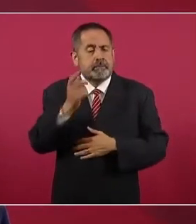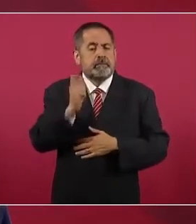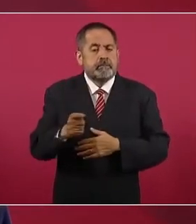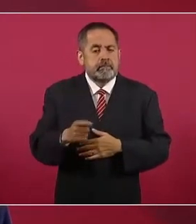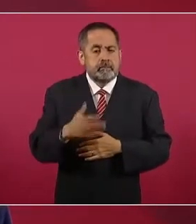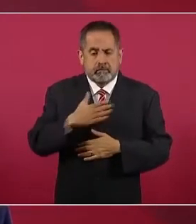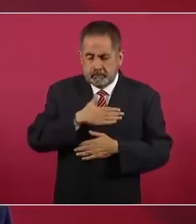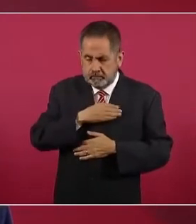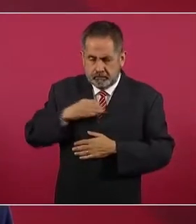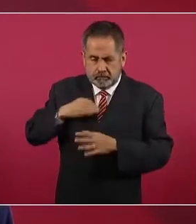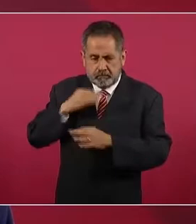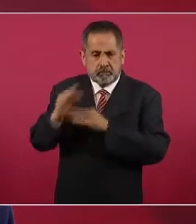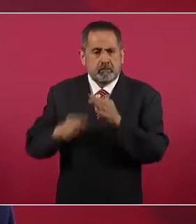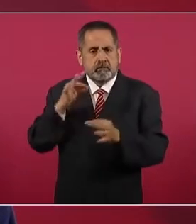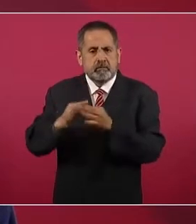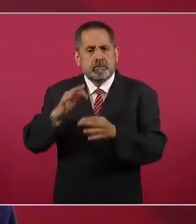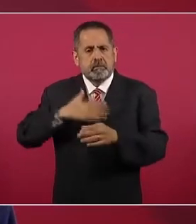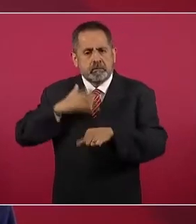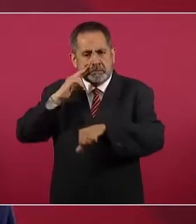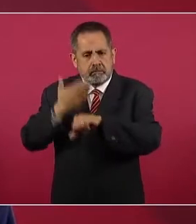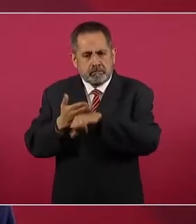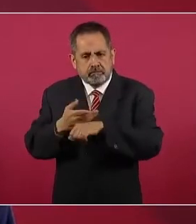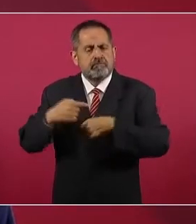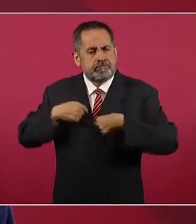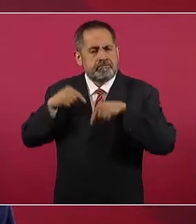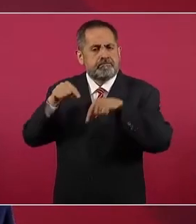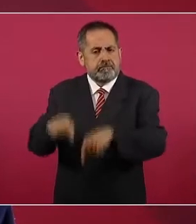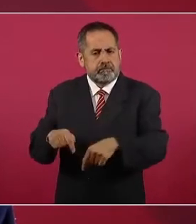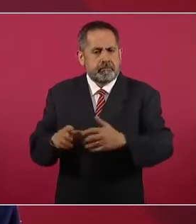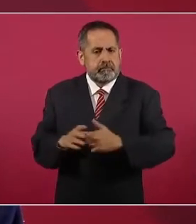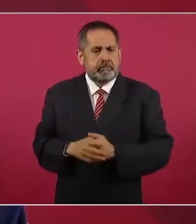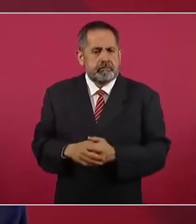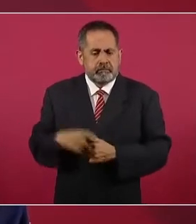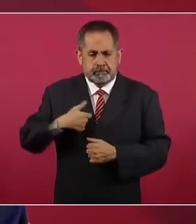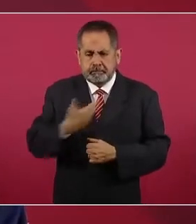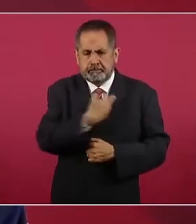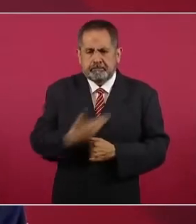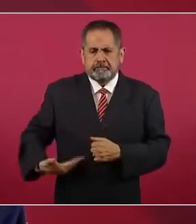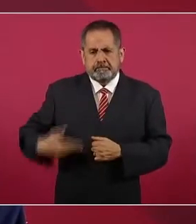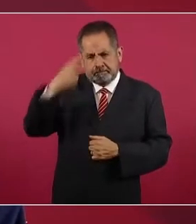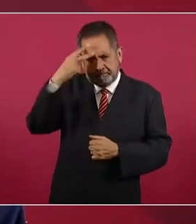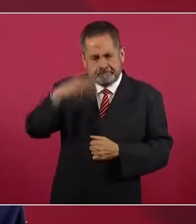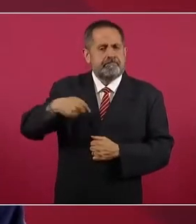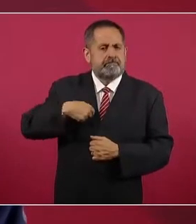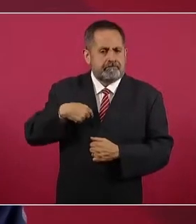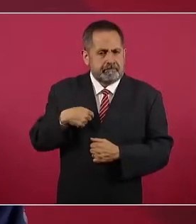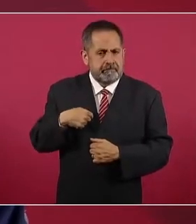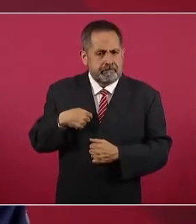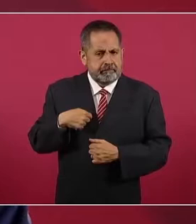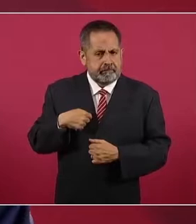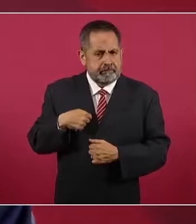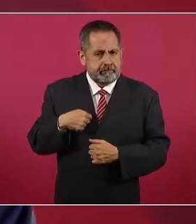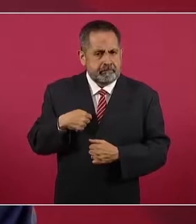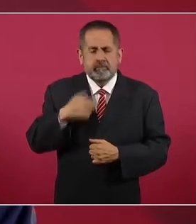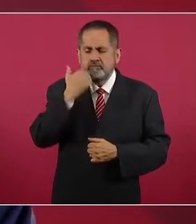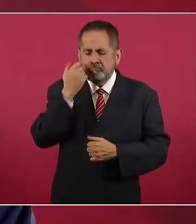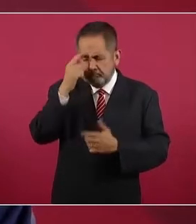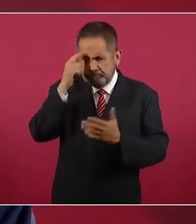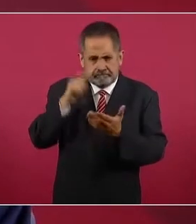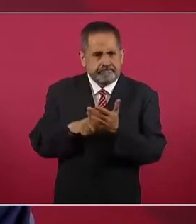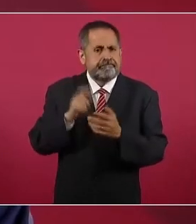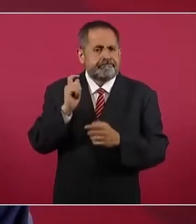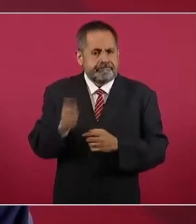cumplir con mi responsabilidad. Soy presidente de México y creo